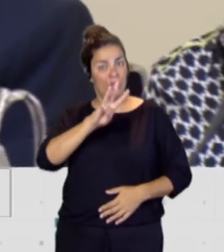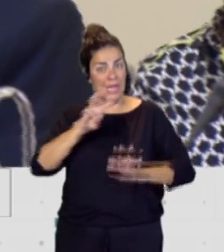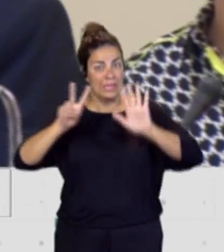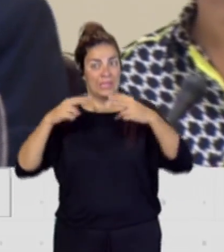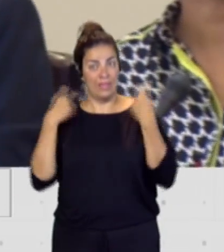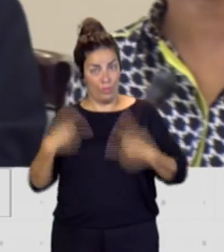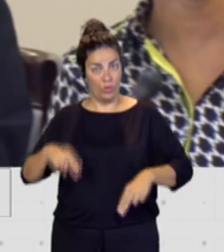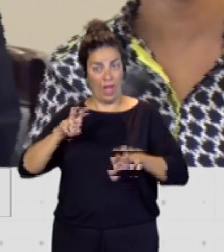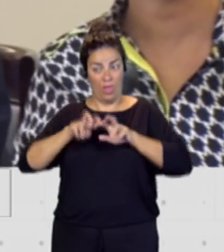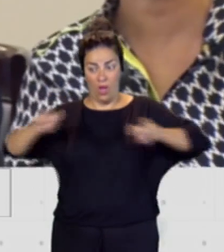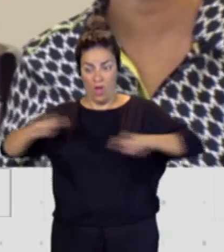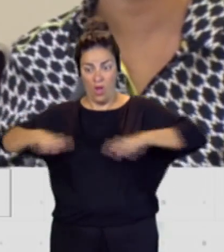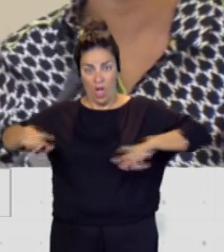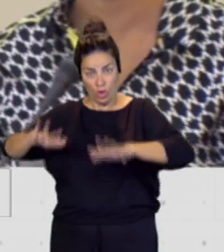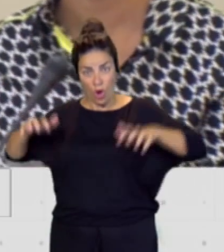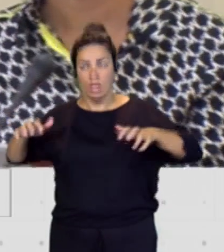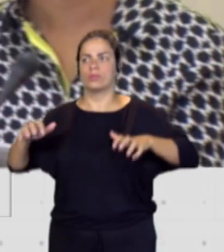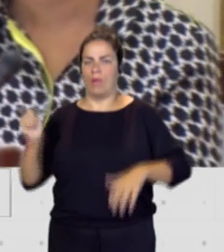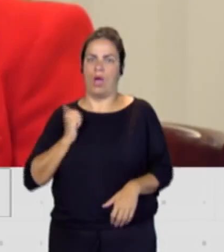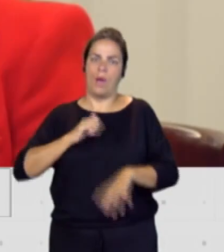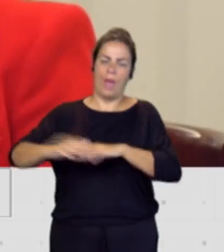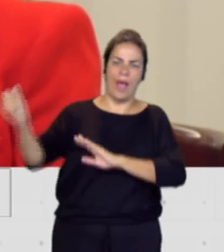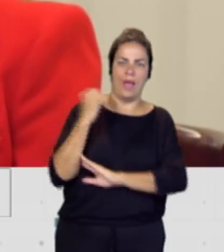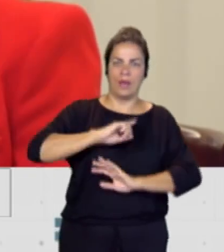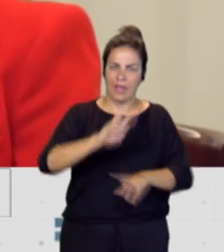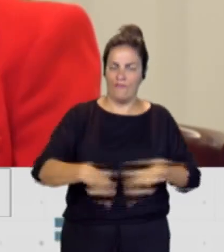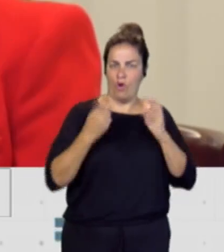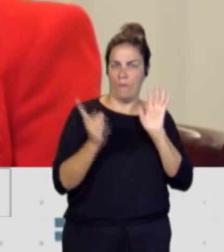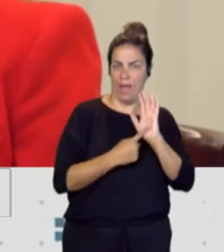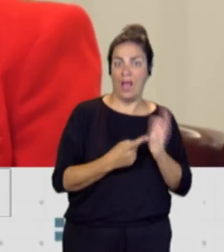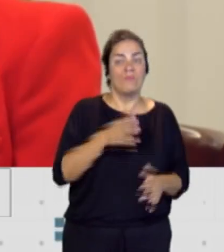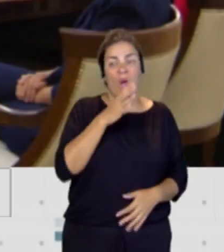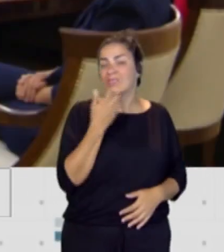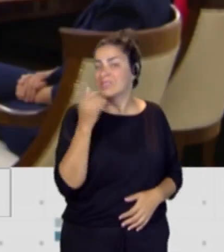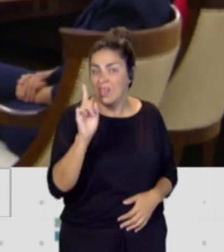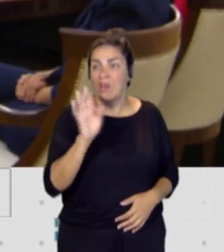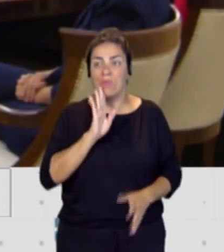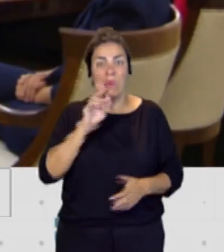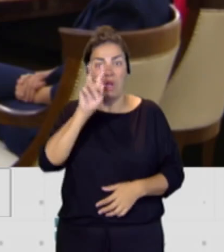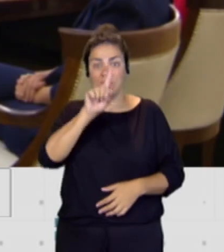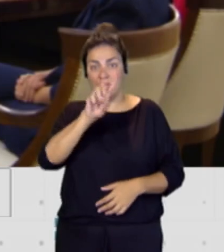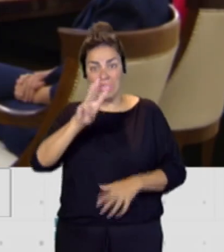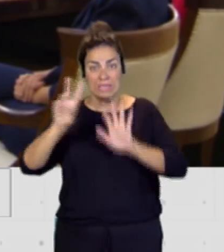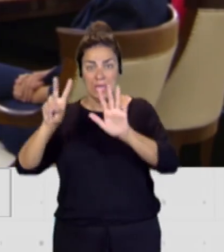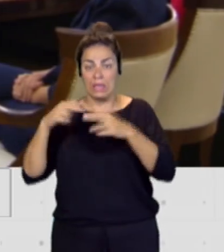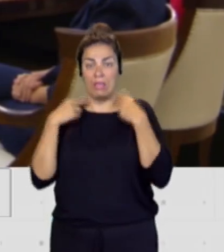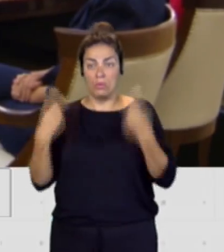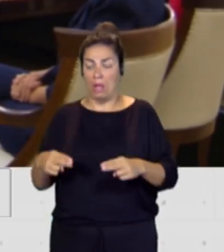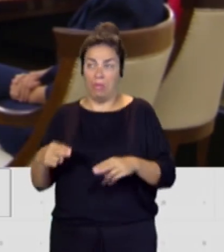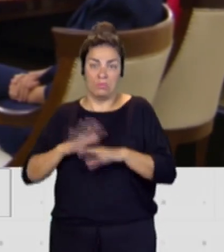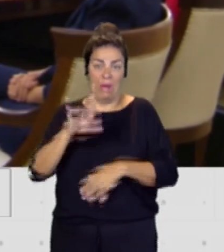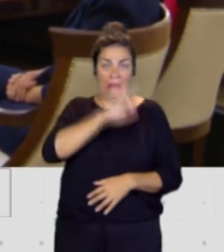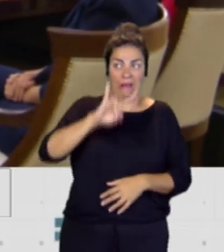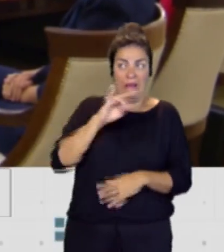diputados que tiene en el Congreso para apoyar esta reforma porque si no esos 137 diputados serán inútiles para Canarias.